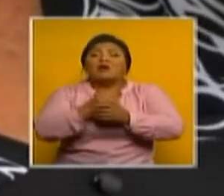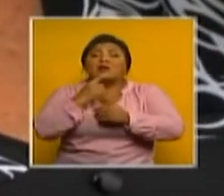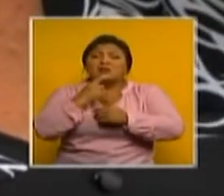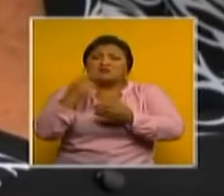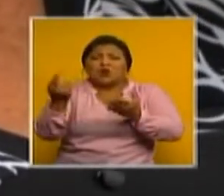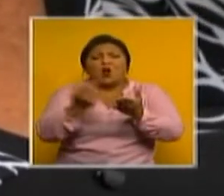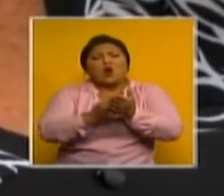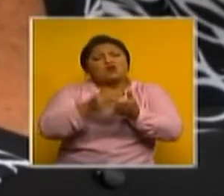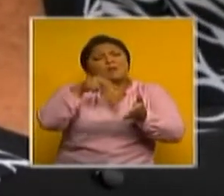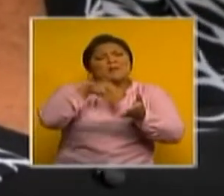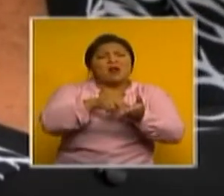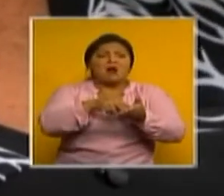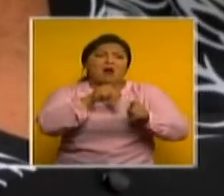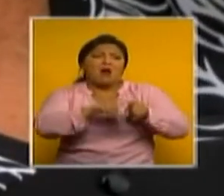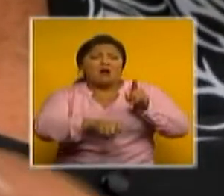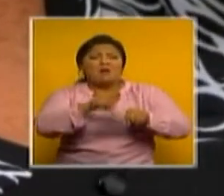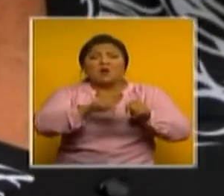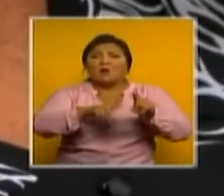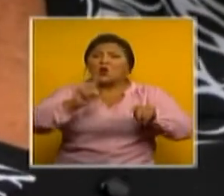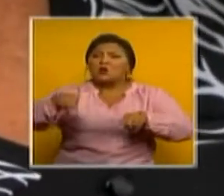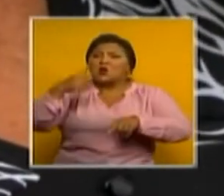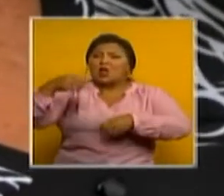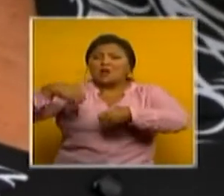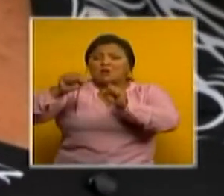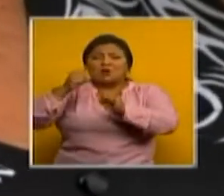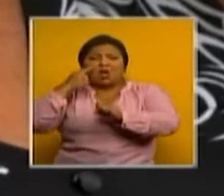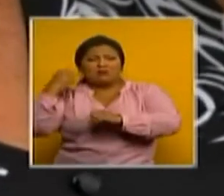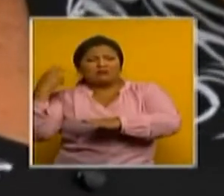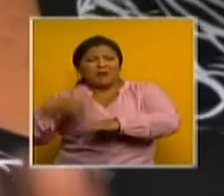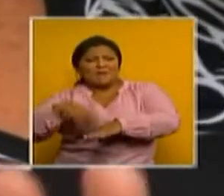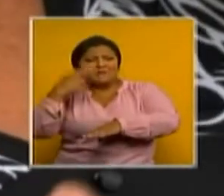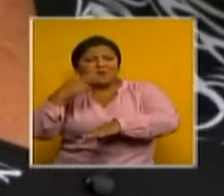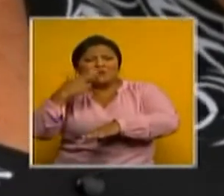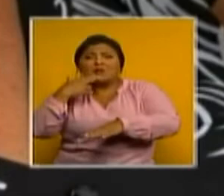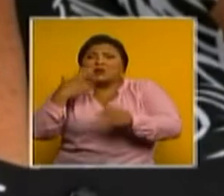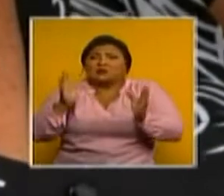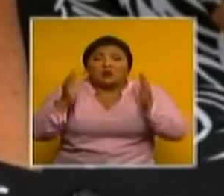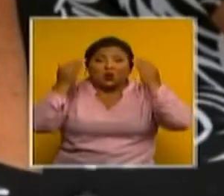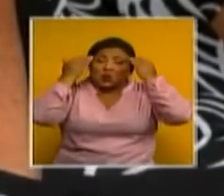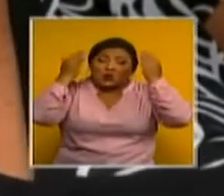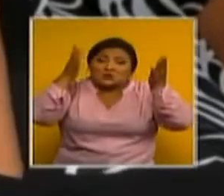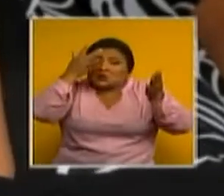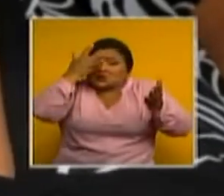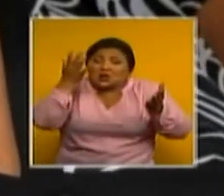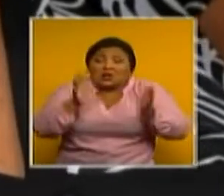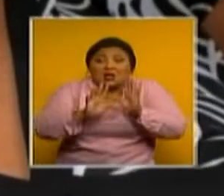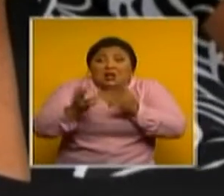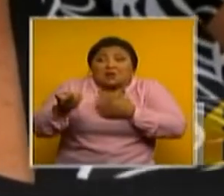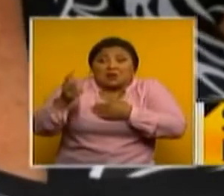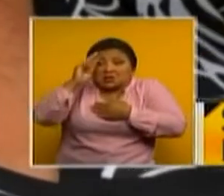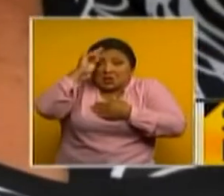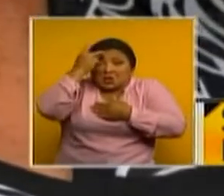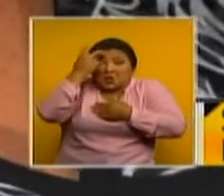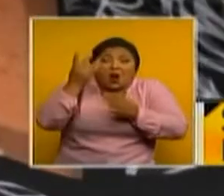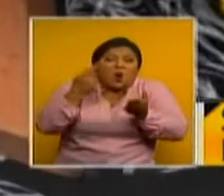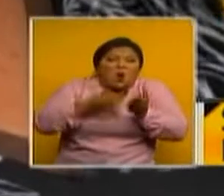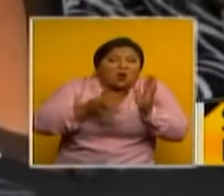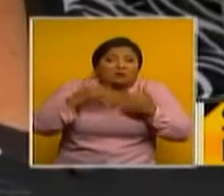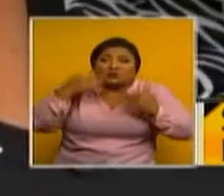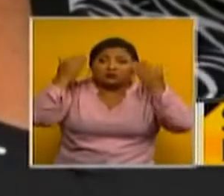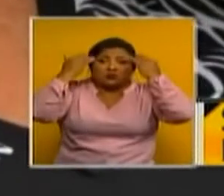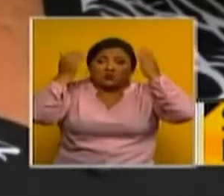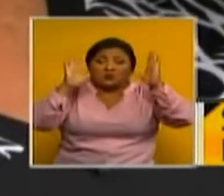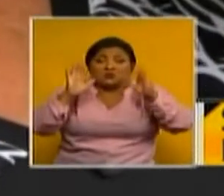compañeros ahí, viéndonos de la moto y cogieron y lo dispararon así. No sé si es por equivocación o no sé.